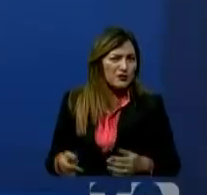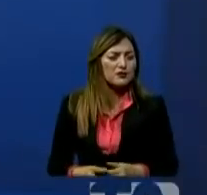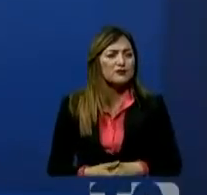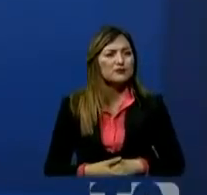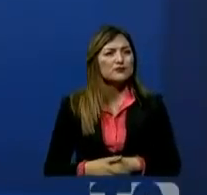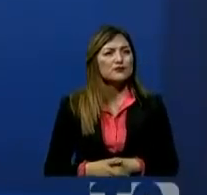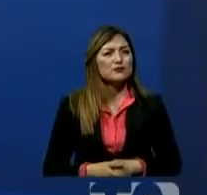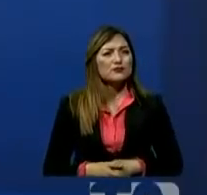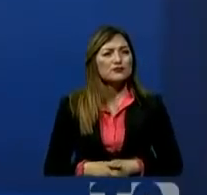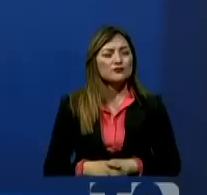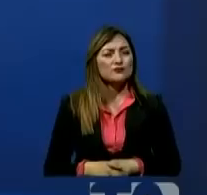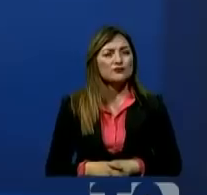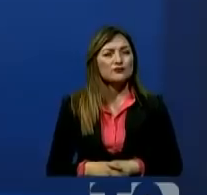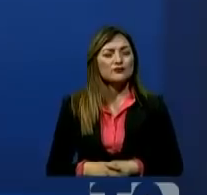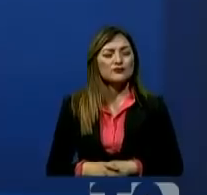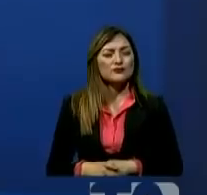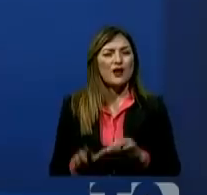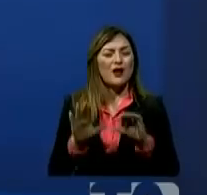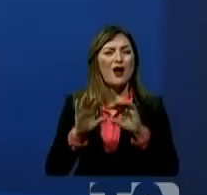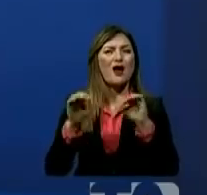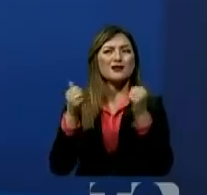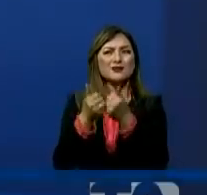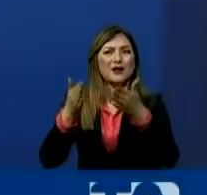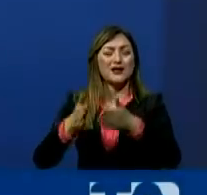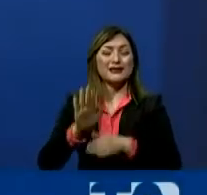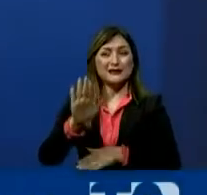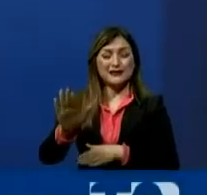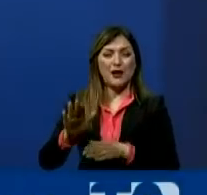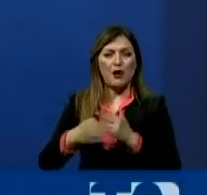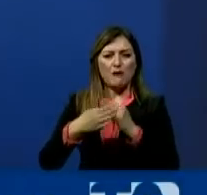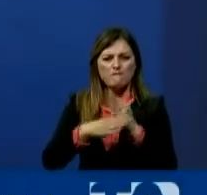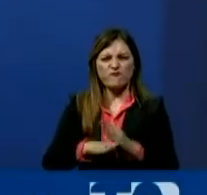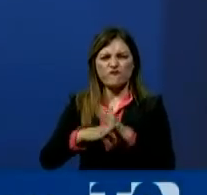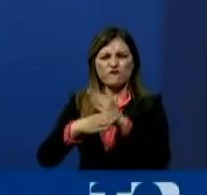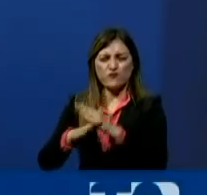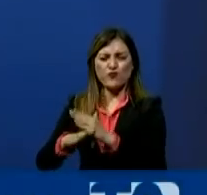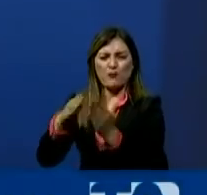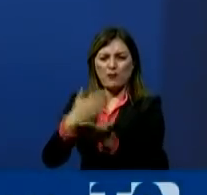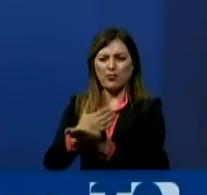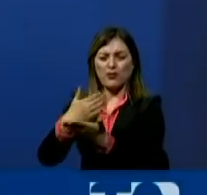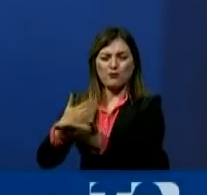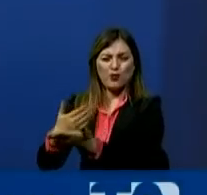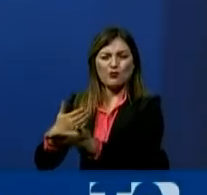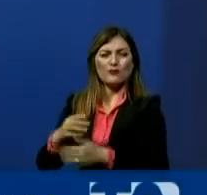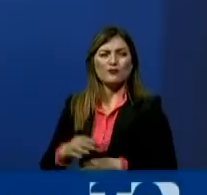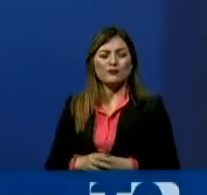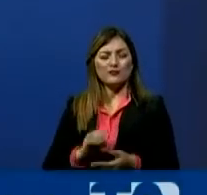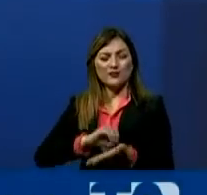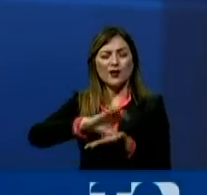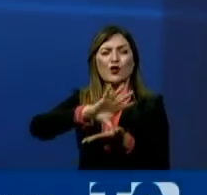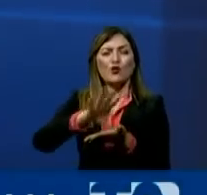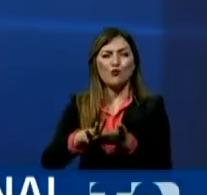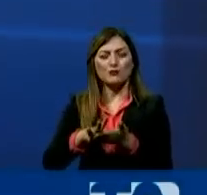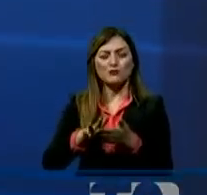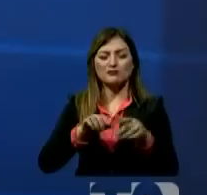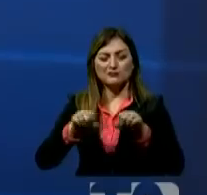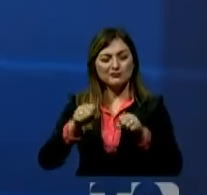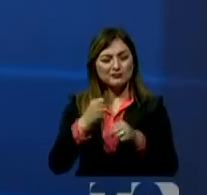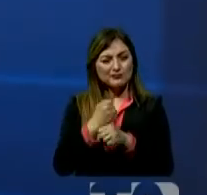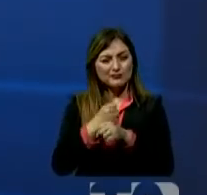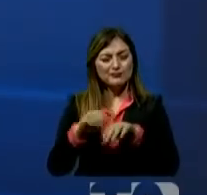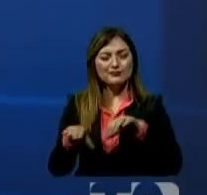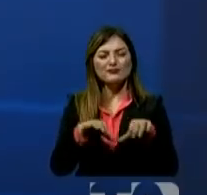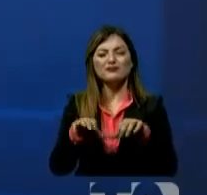Aquí quienes en realidad están frenando el que se permita que un Pleno de la Asamblea fluya